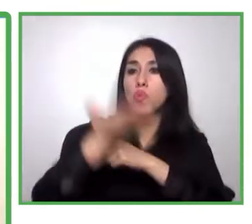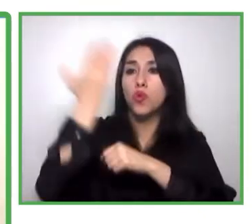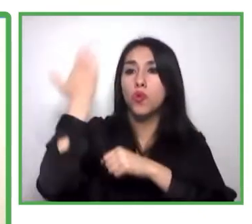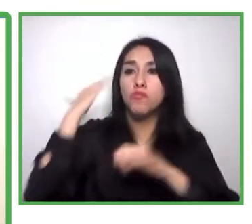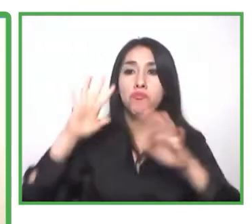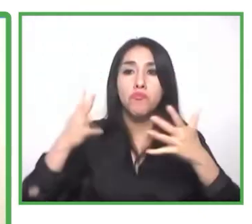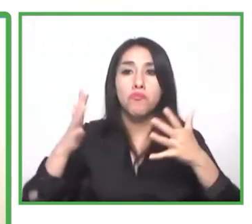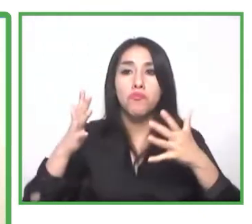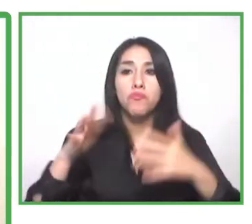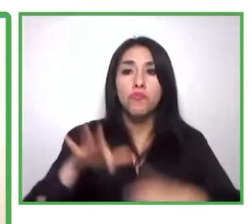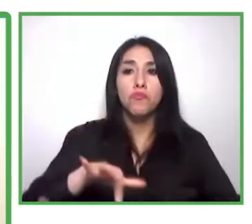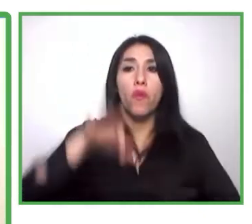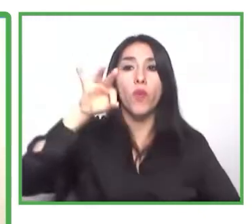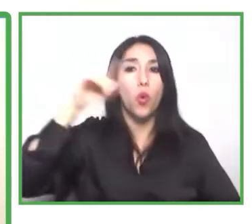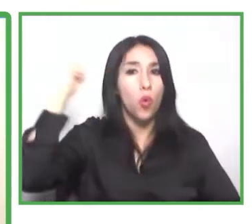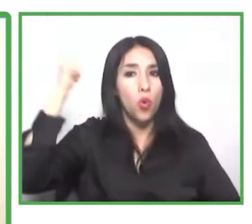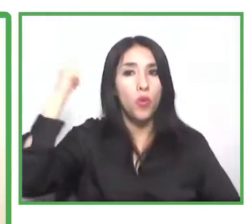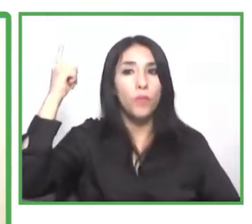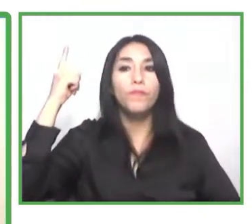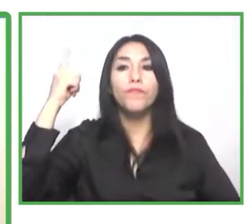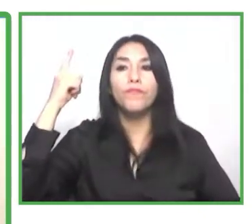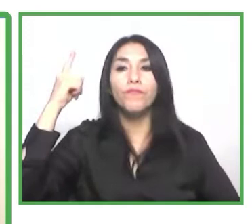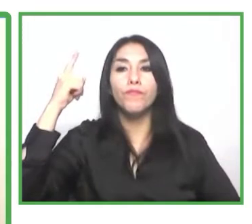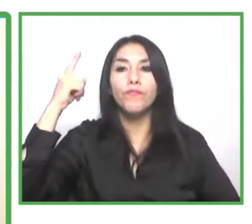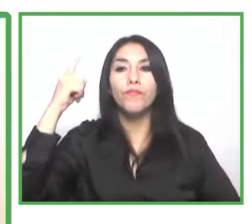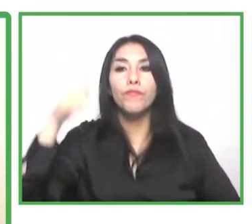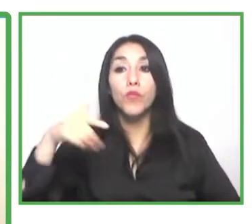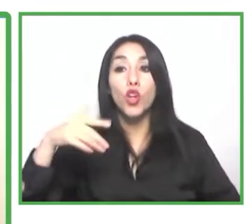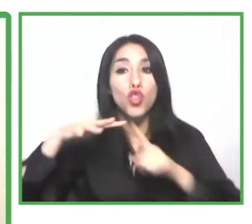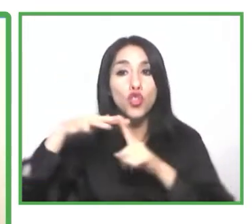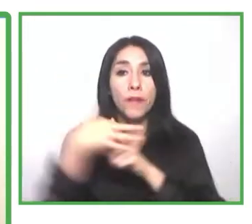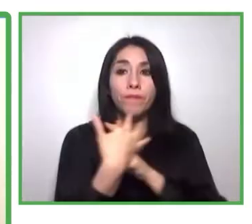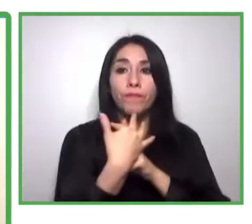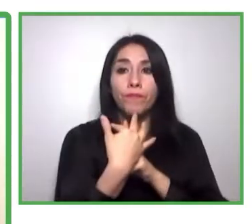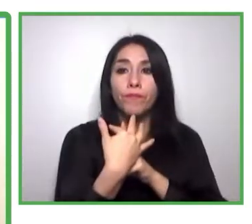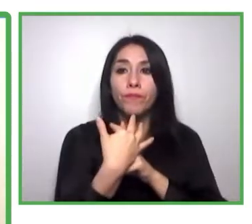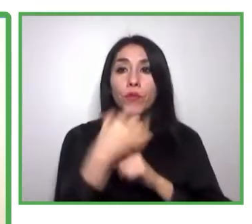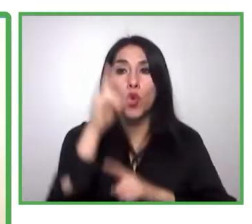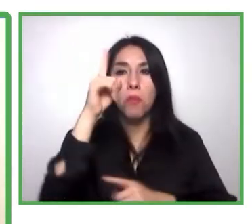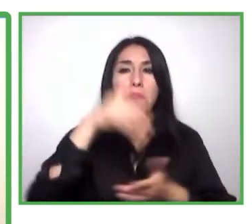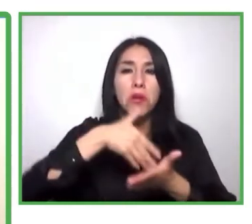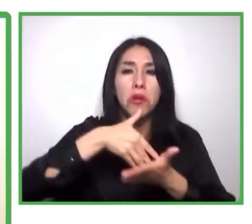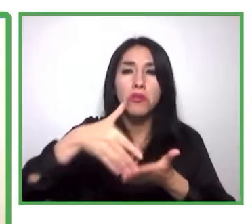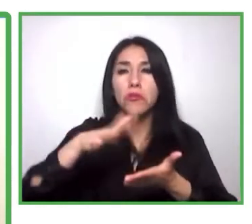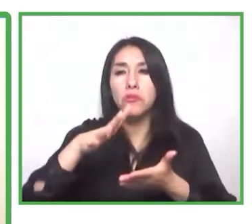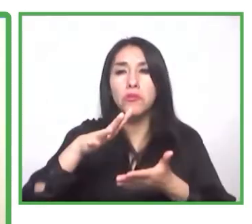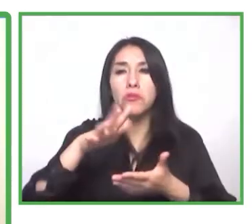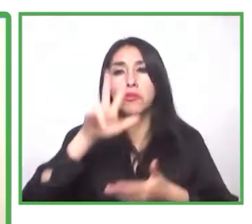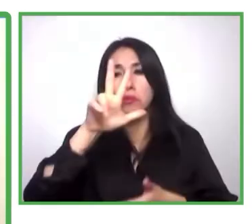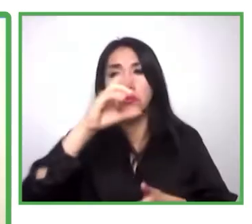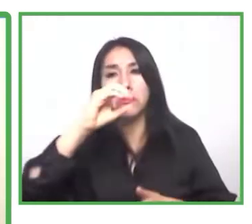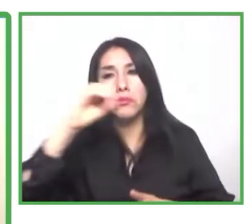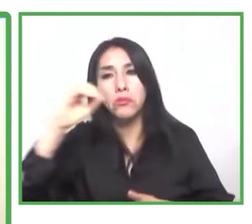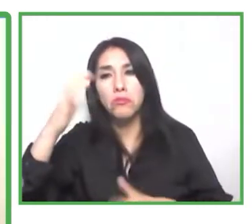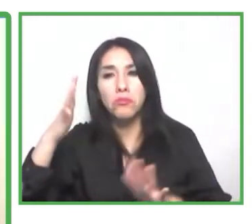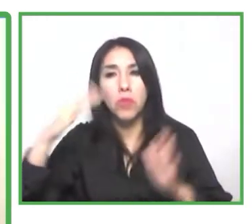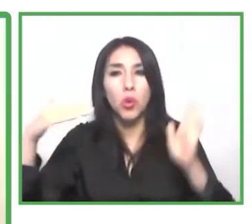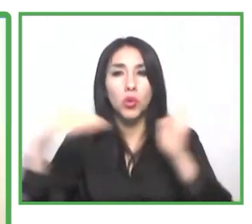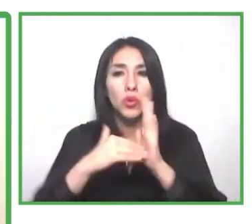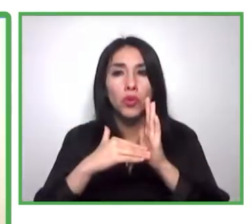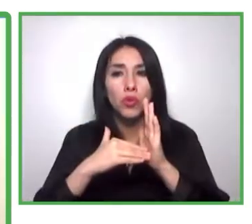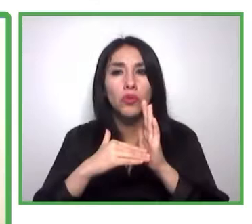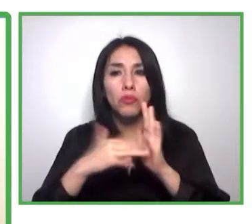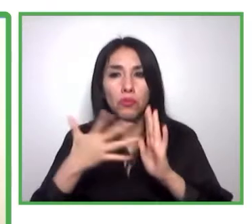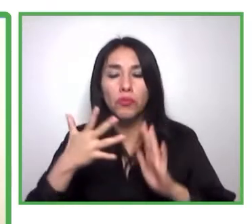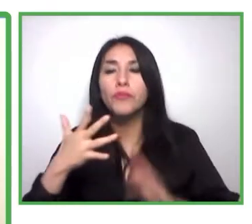de 1.326.000 vistas, con un clic total de 258.000 visitas, lo que quiere decir que la